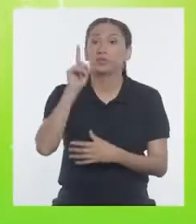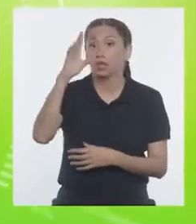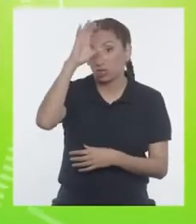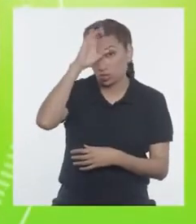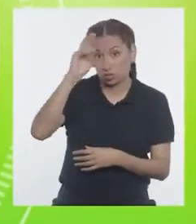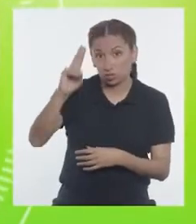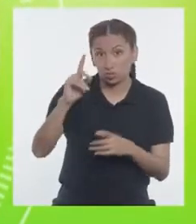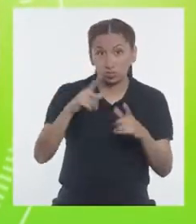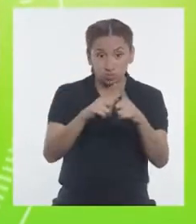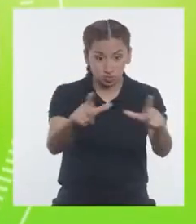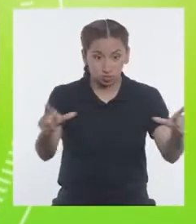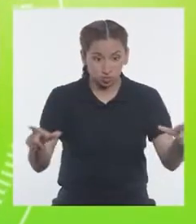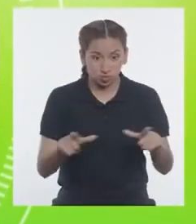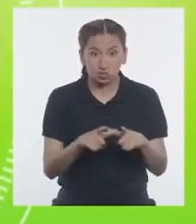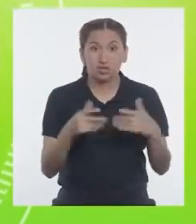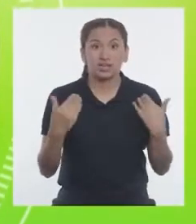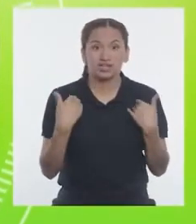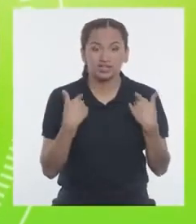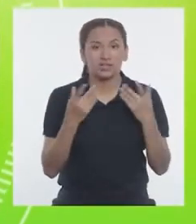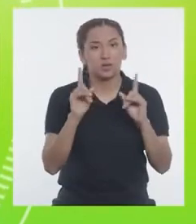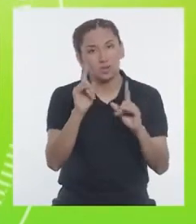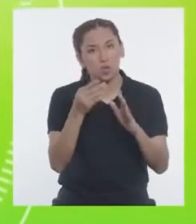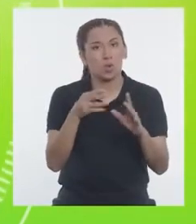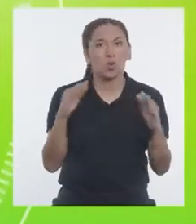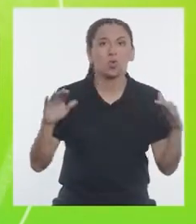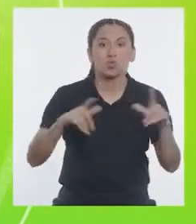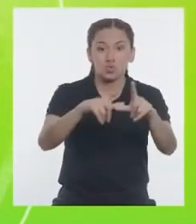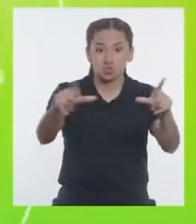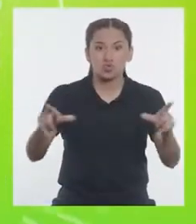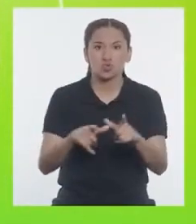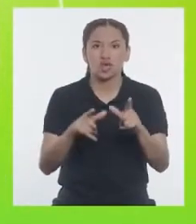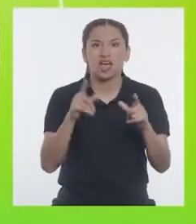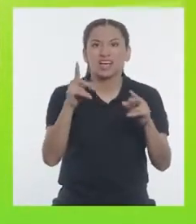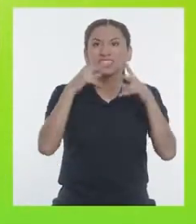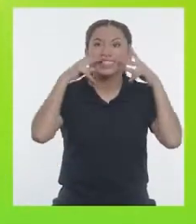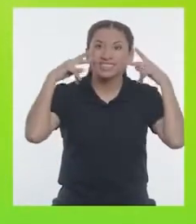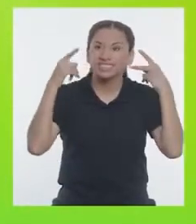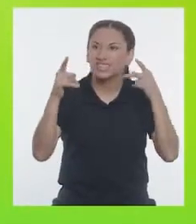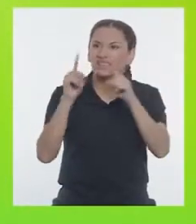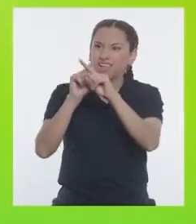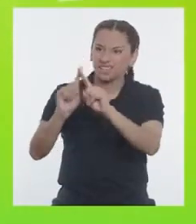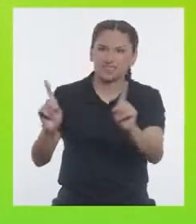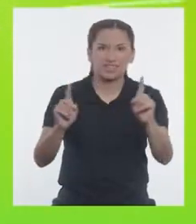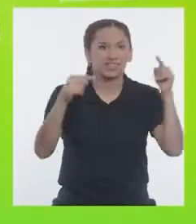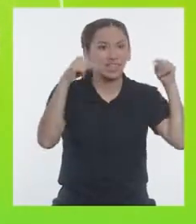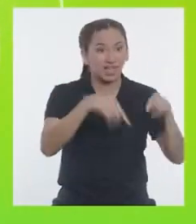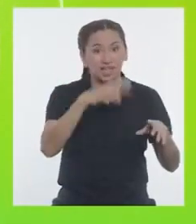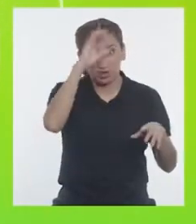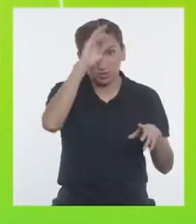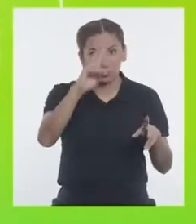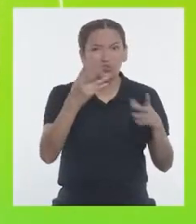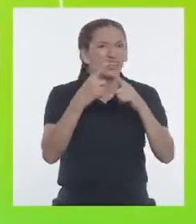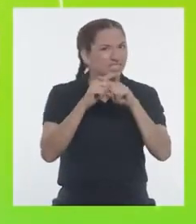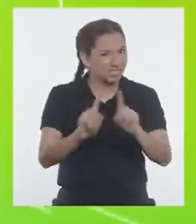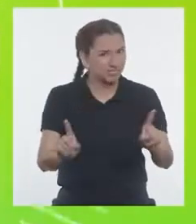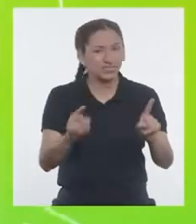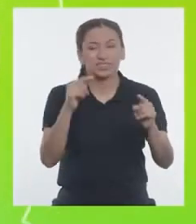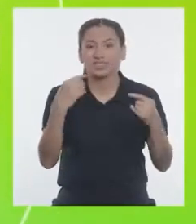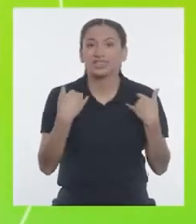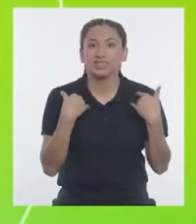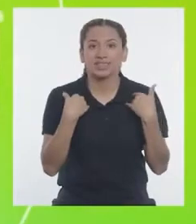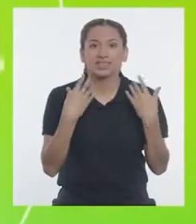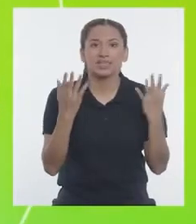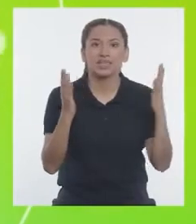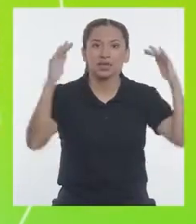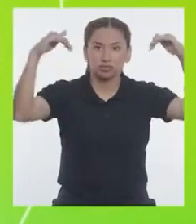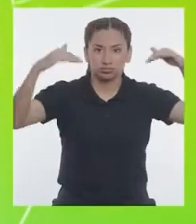los campos de cultivo están en terrenos montañosos diferentes a los de la selva de Olinda. Y para poder sembrar teniendo